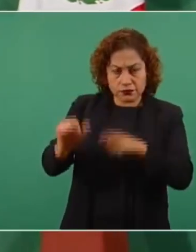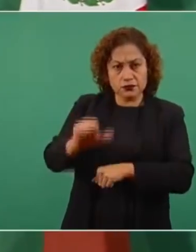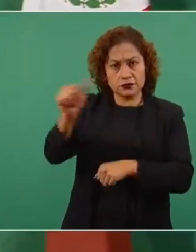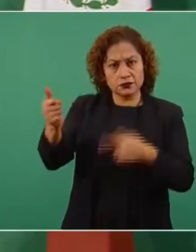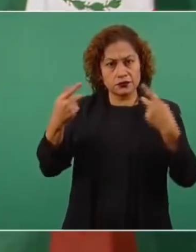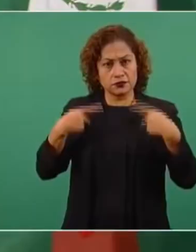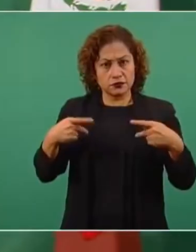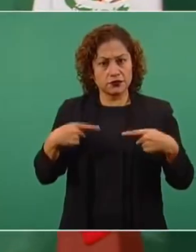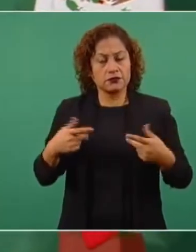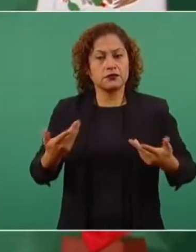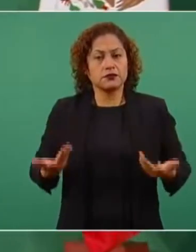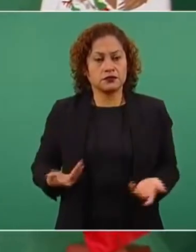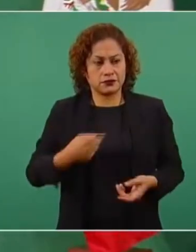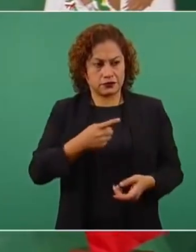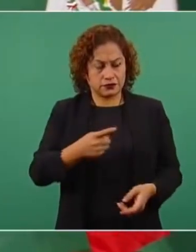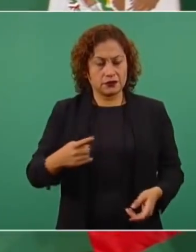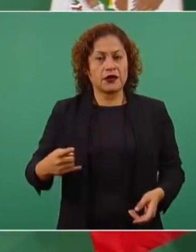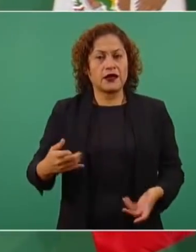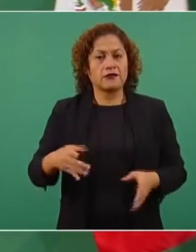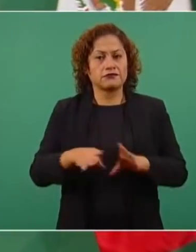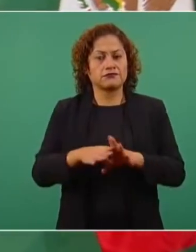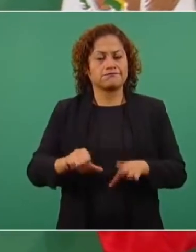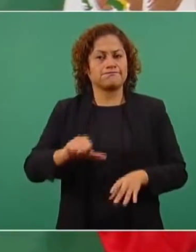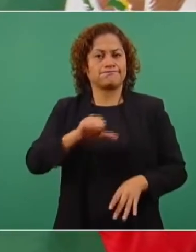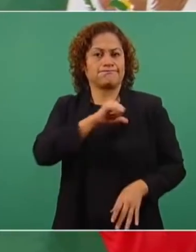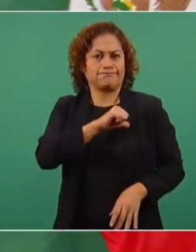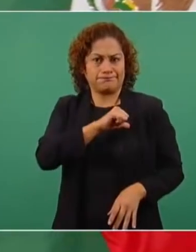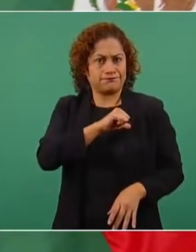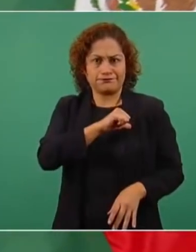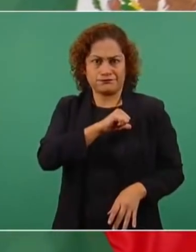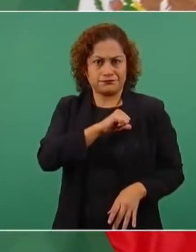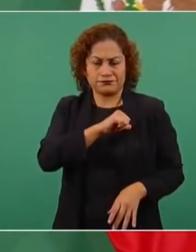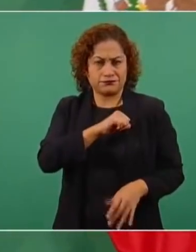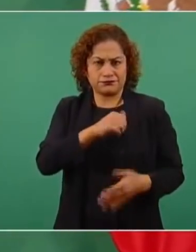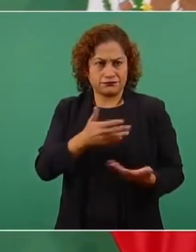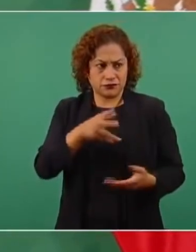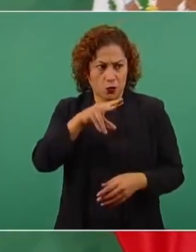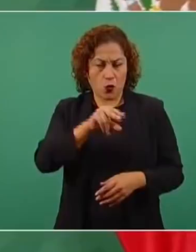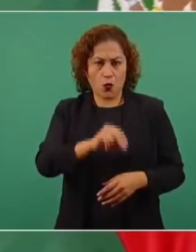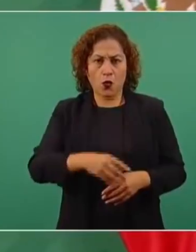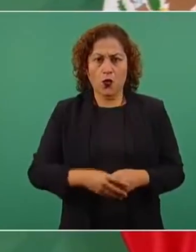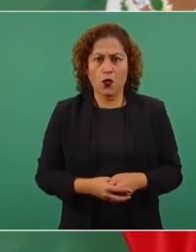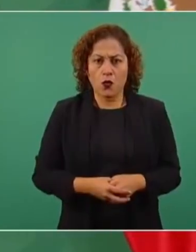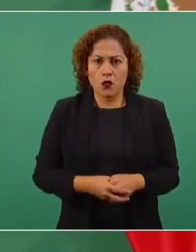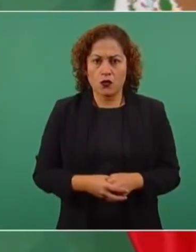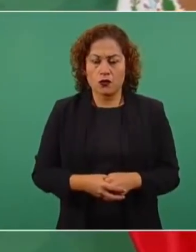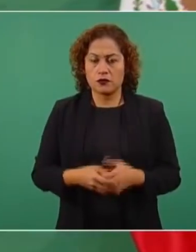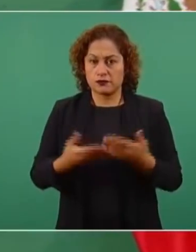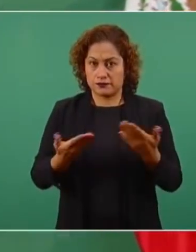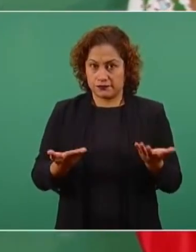que no sean egoístas, es bueno,